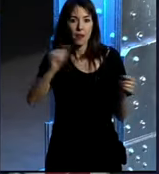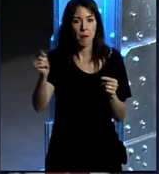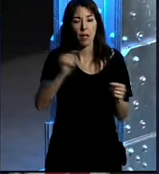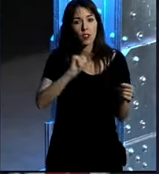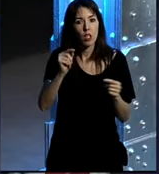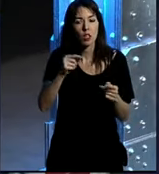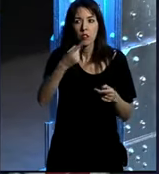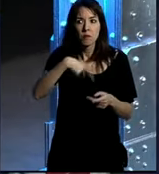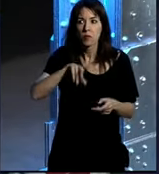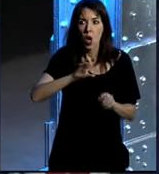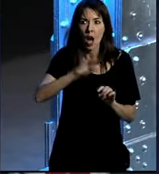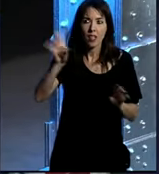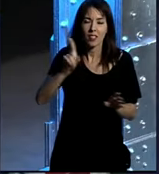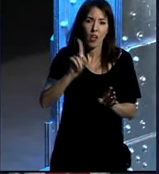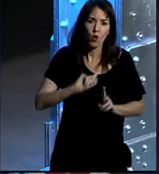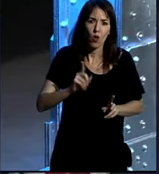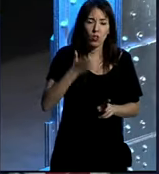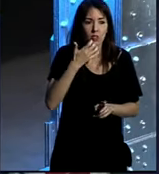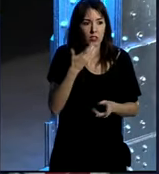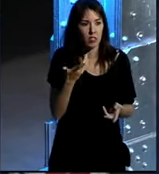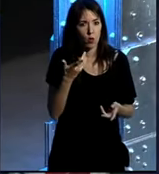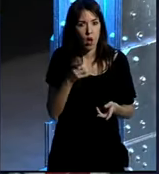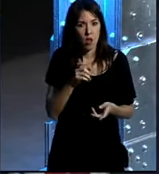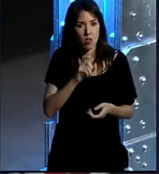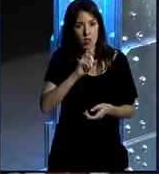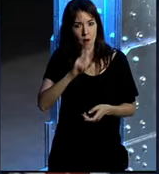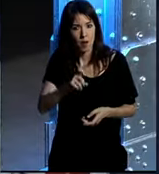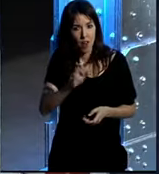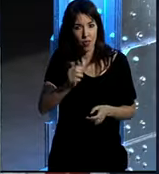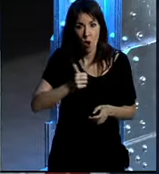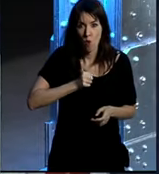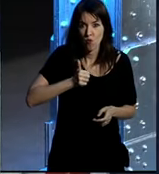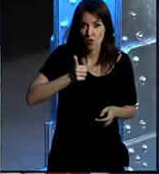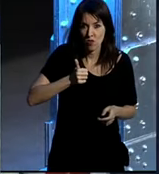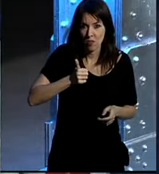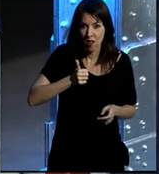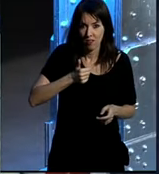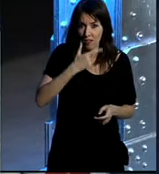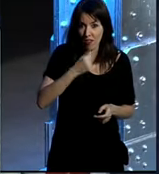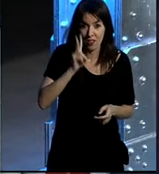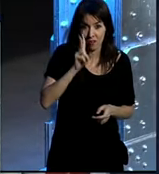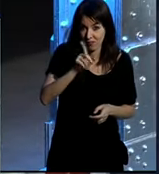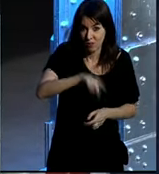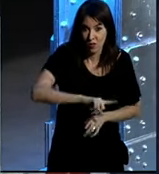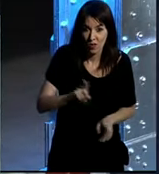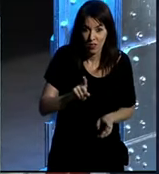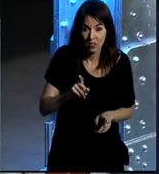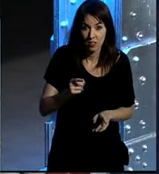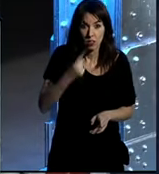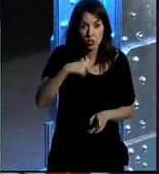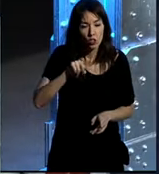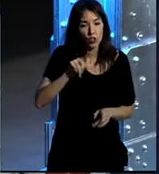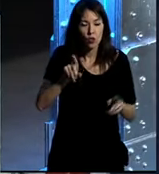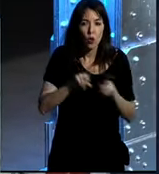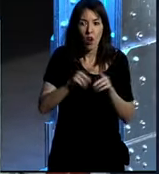pues no estaba claro si era si era una amenaza o una oportunidad no era sencillo verlo y nosotros el dar